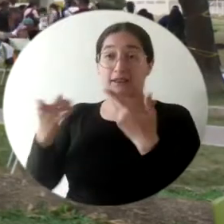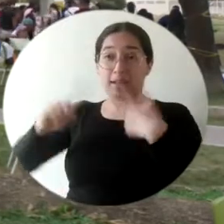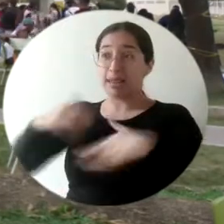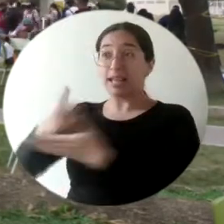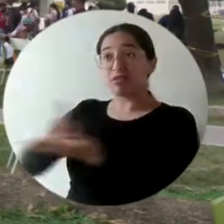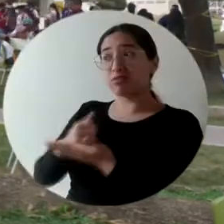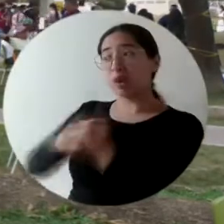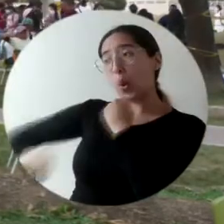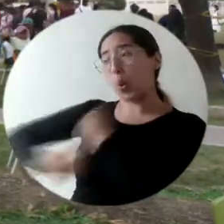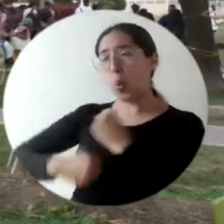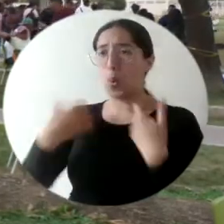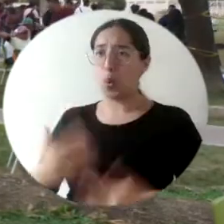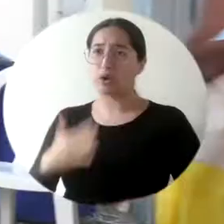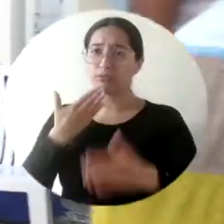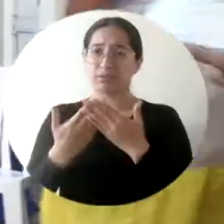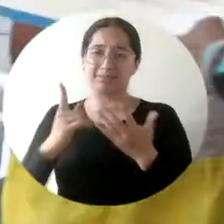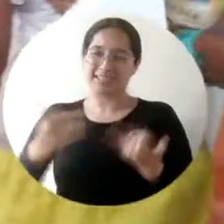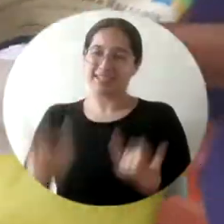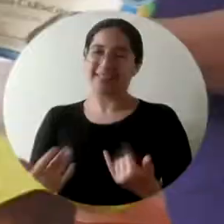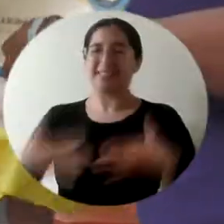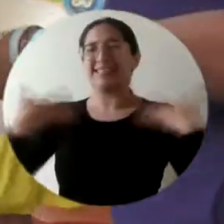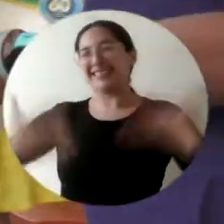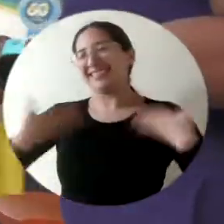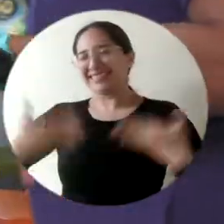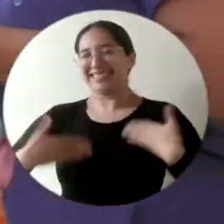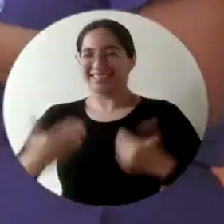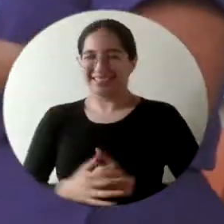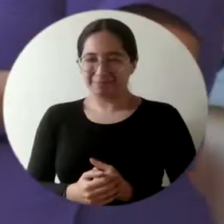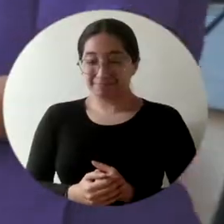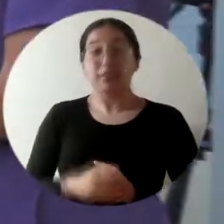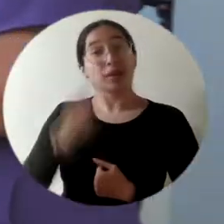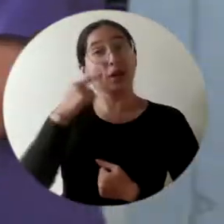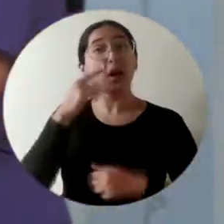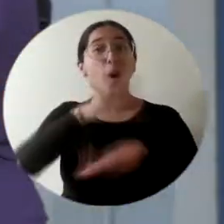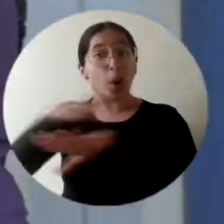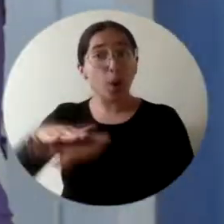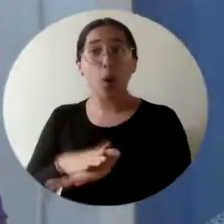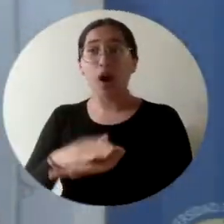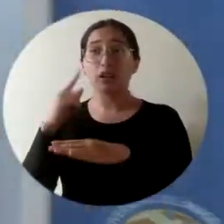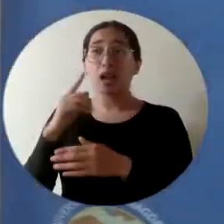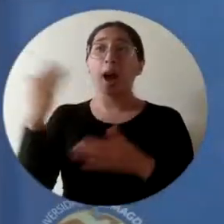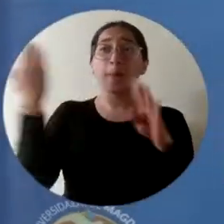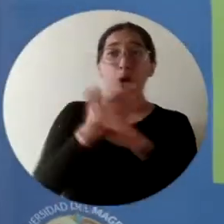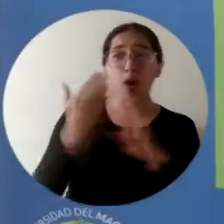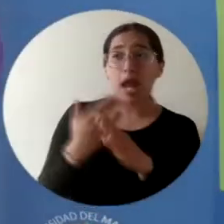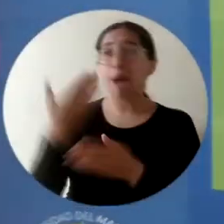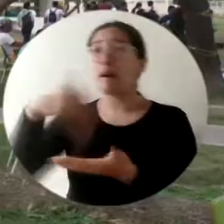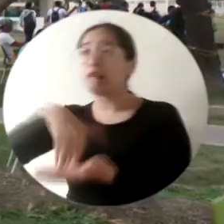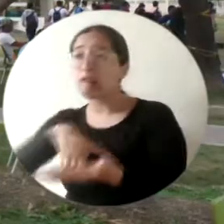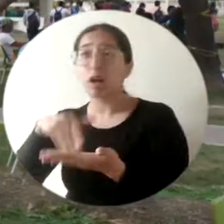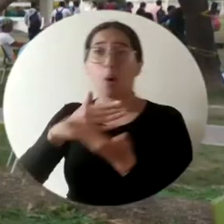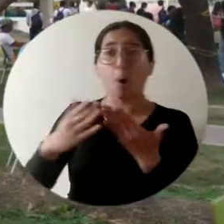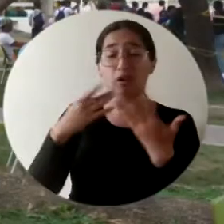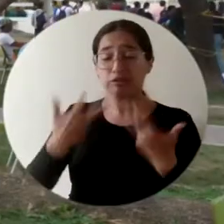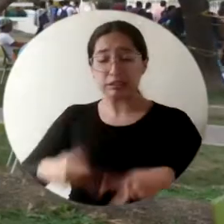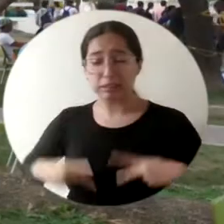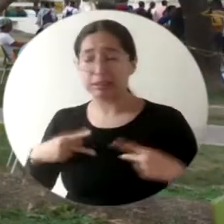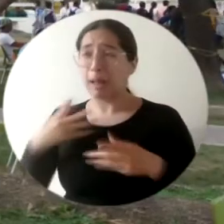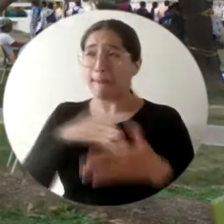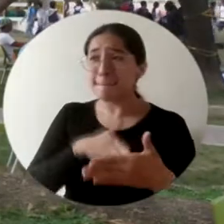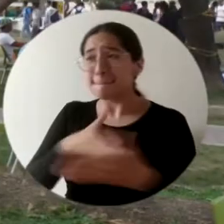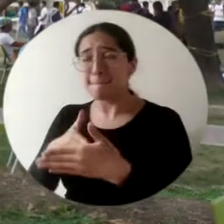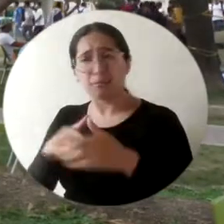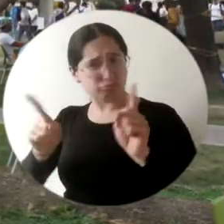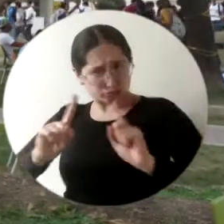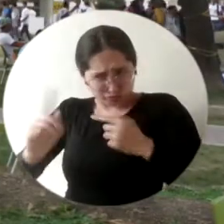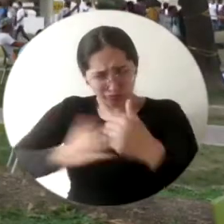hecho, pues a mí me ha ayudado en lo que he necesitado. Entonces la verdad es que me siento como muy feliz por recibirlo. Que no se dejen vencer ante las dificultades que